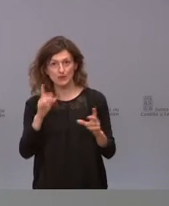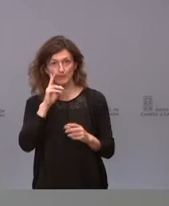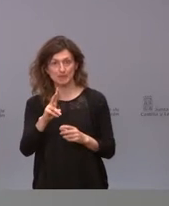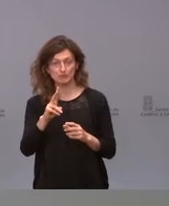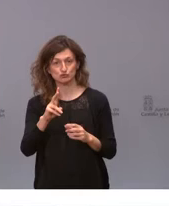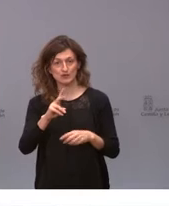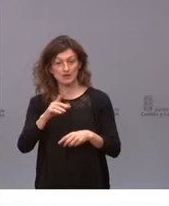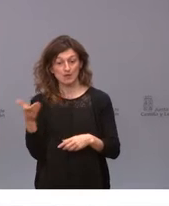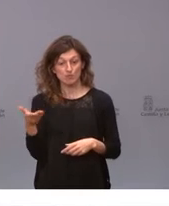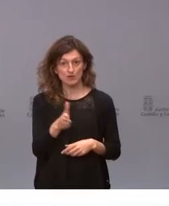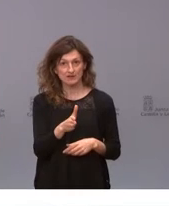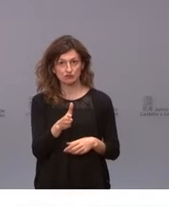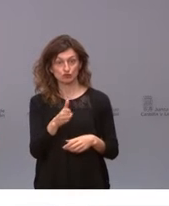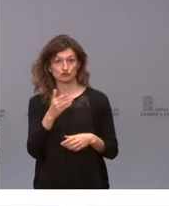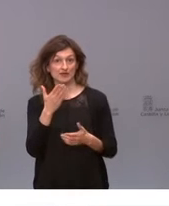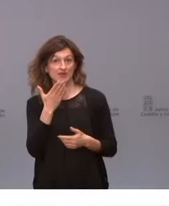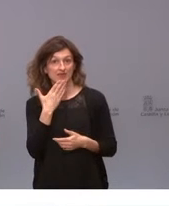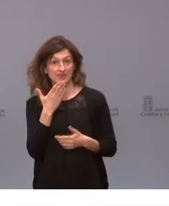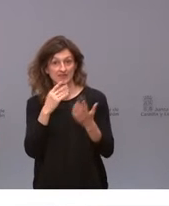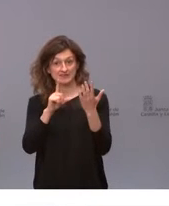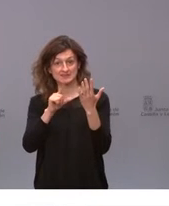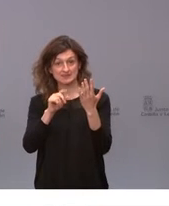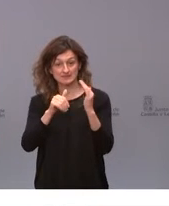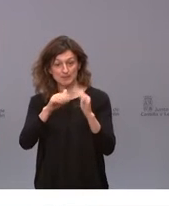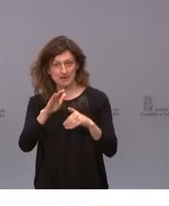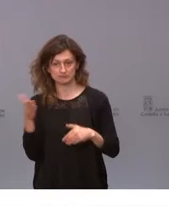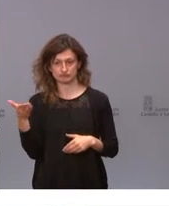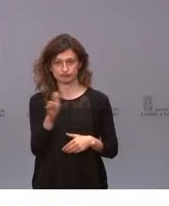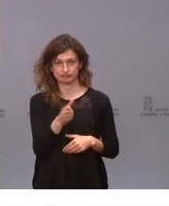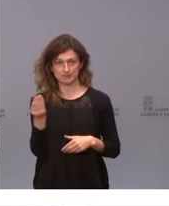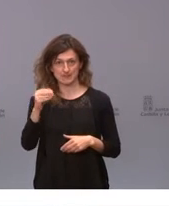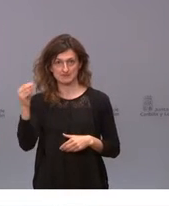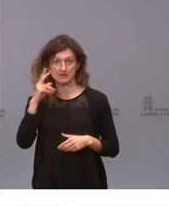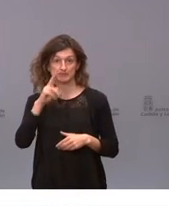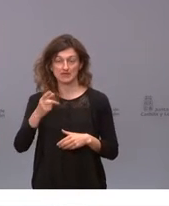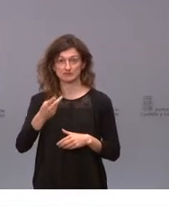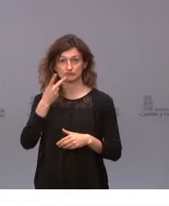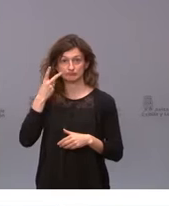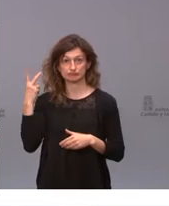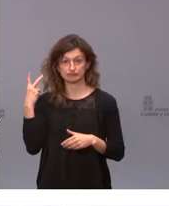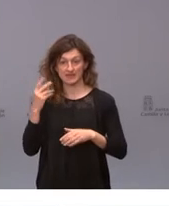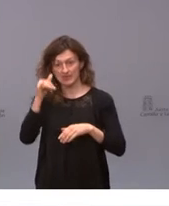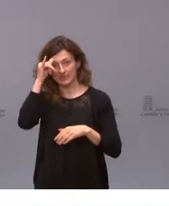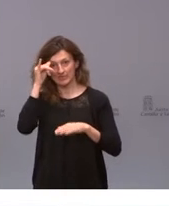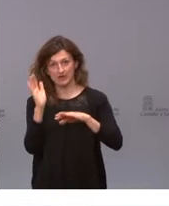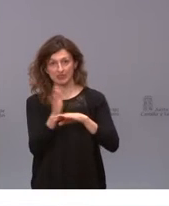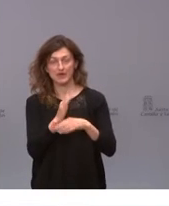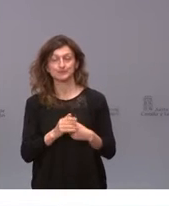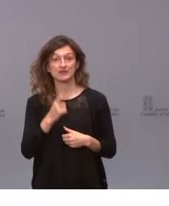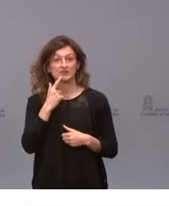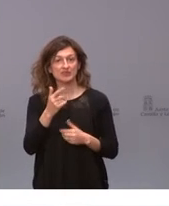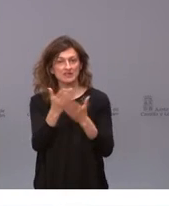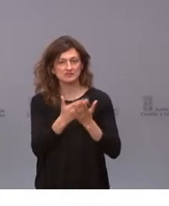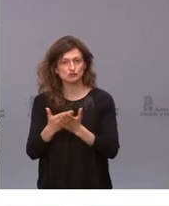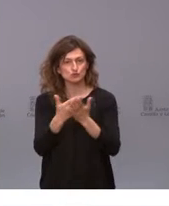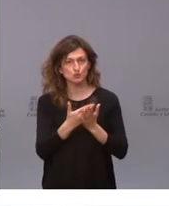la mortalidad a partir de los 60 años. Ven en la gráfica de la izquierda que es un estudio